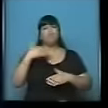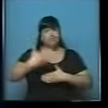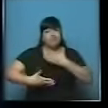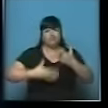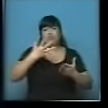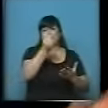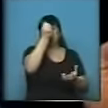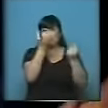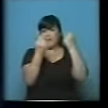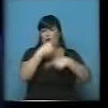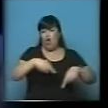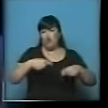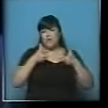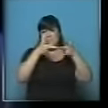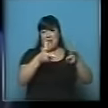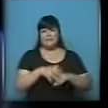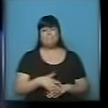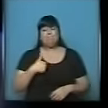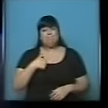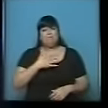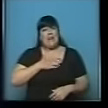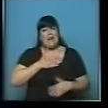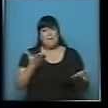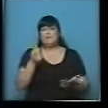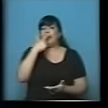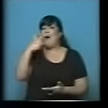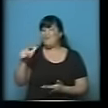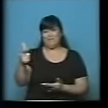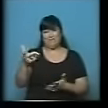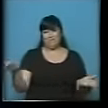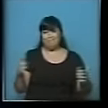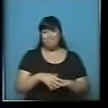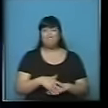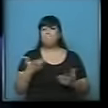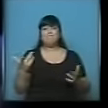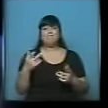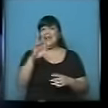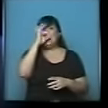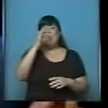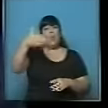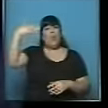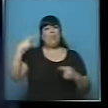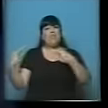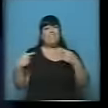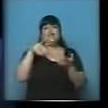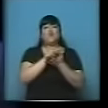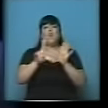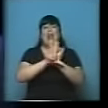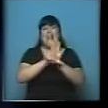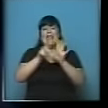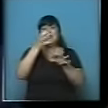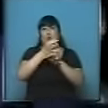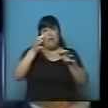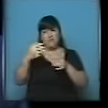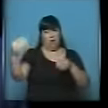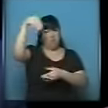destacar. Yo lamento que Mauricio no haya estado en ninguno de los debates que se dio sobre la Ley Nacional de Educación,